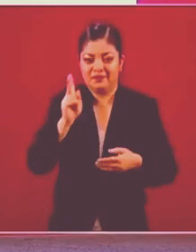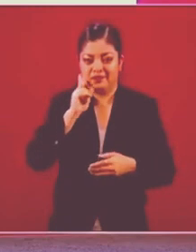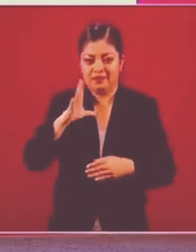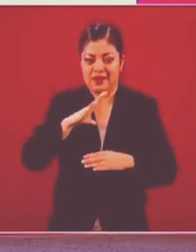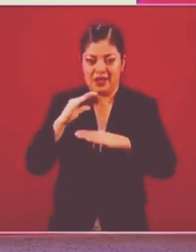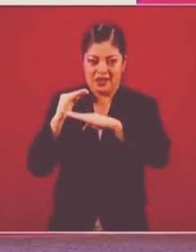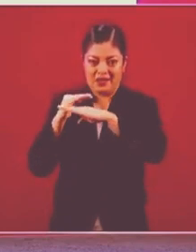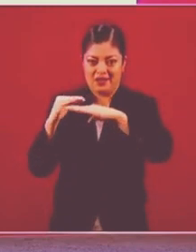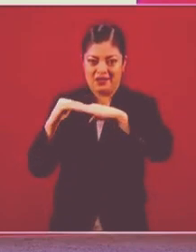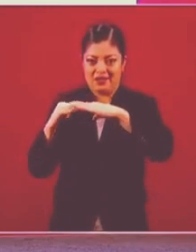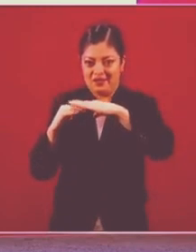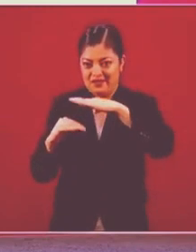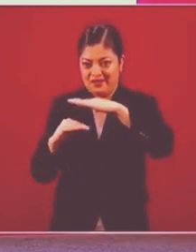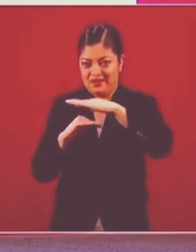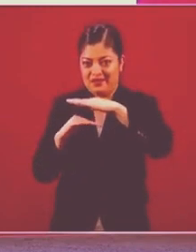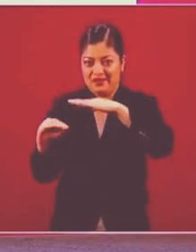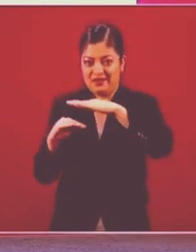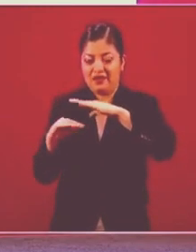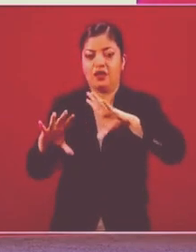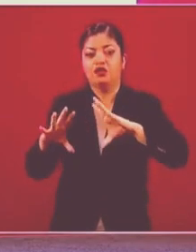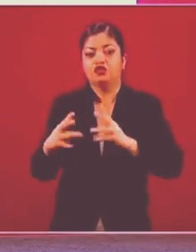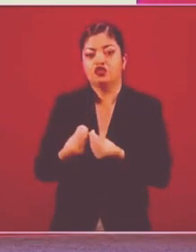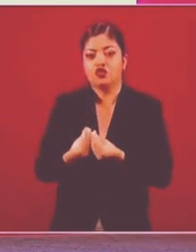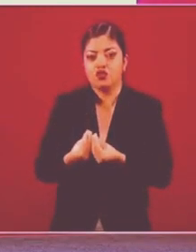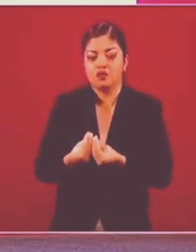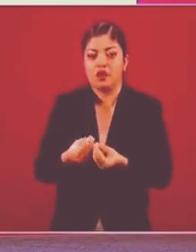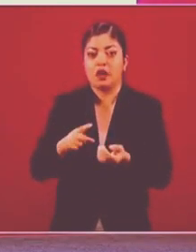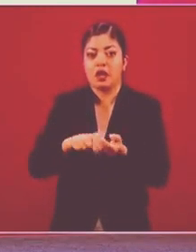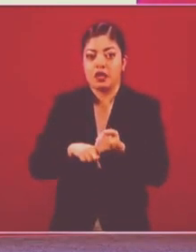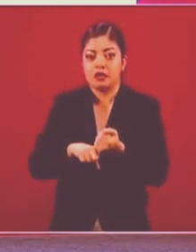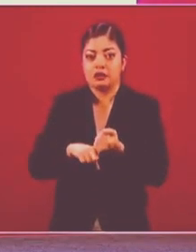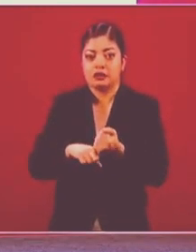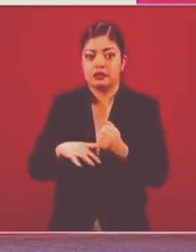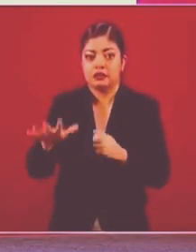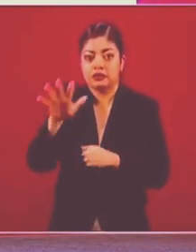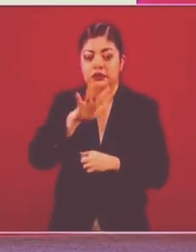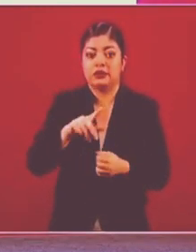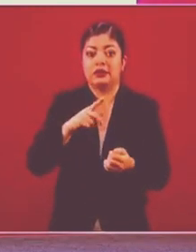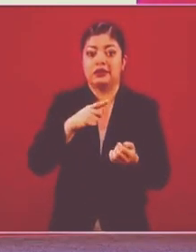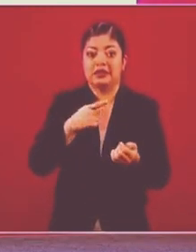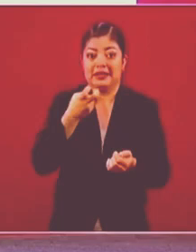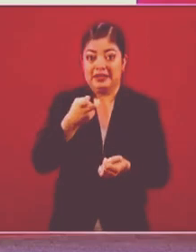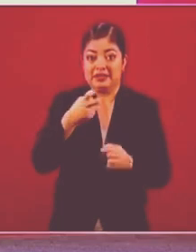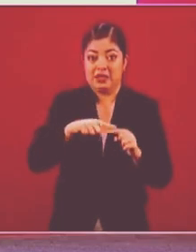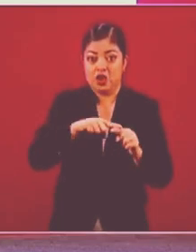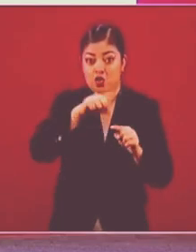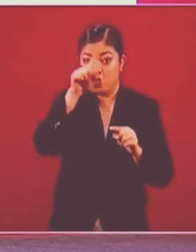¿Qué es la suma de casos con el área que hay en esta curva?